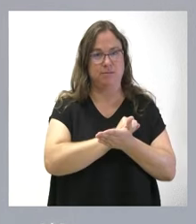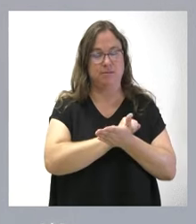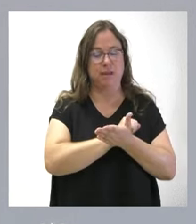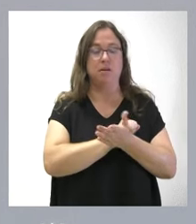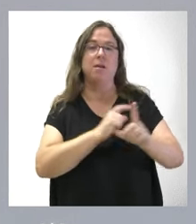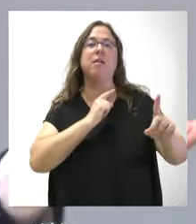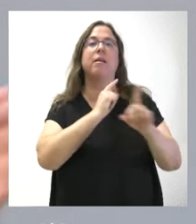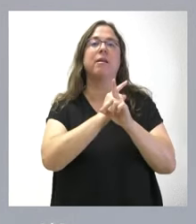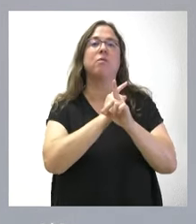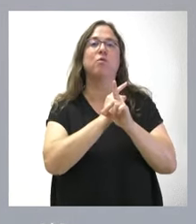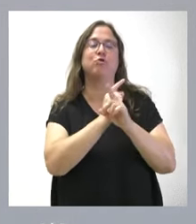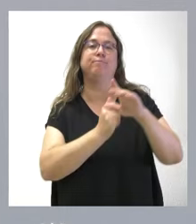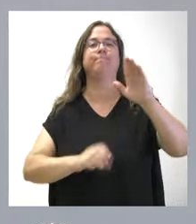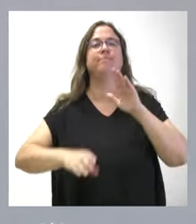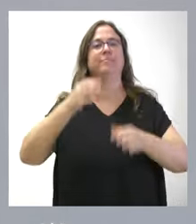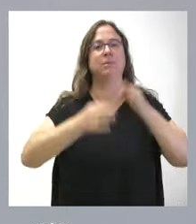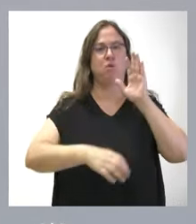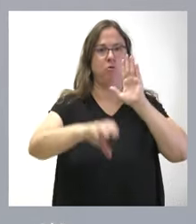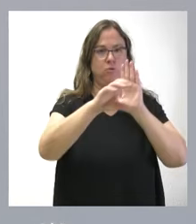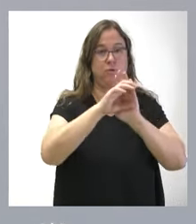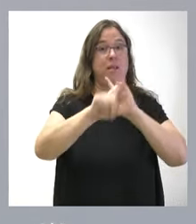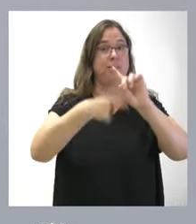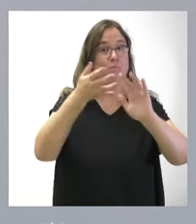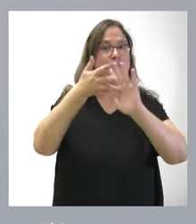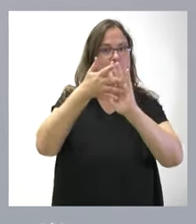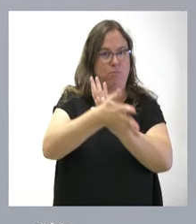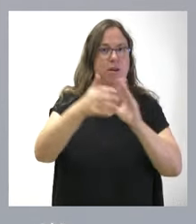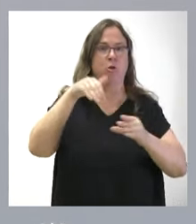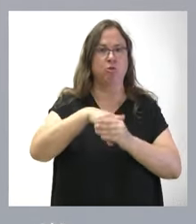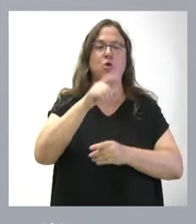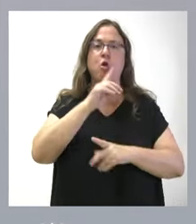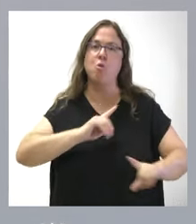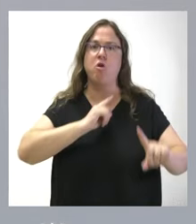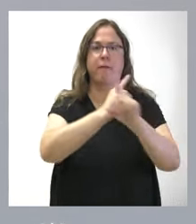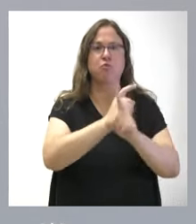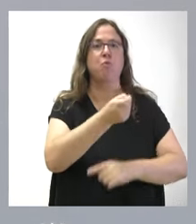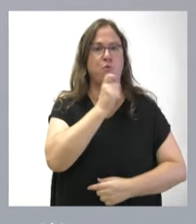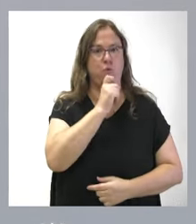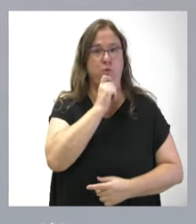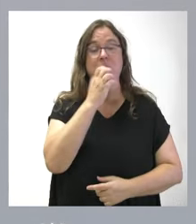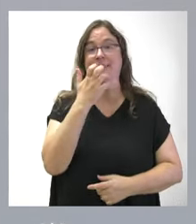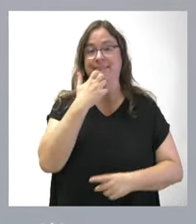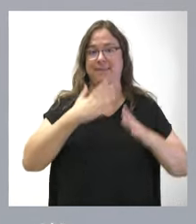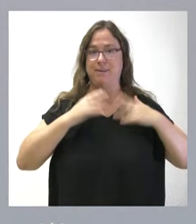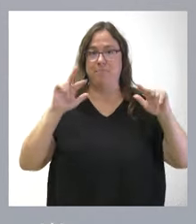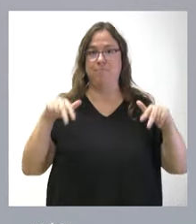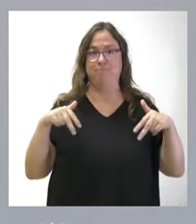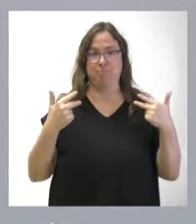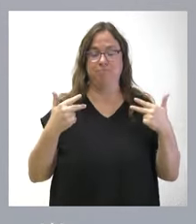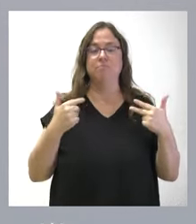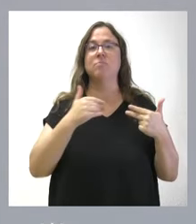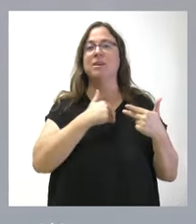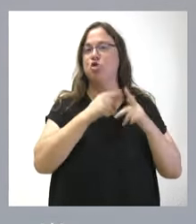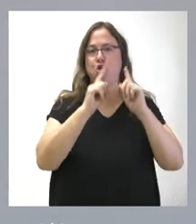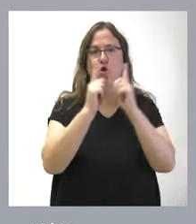Constitucional. Posteriormente, él entrará al detalle del contenido de este recurso y, si yo me permiten, pues muy brevemente y de